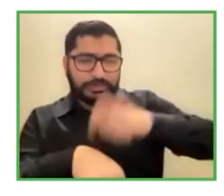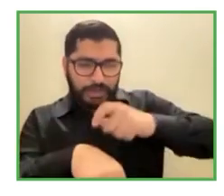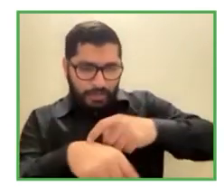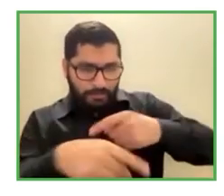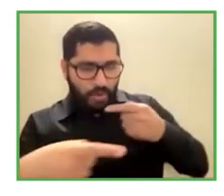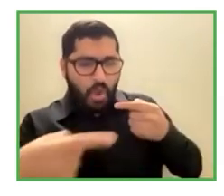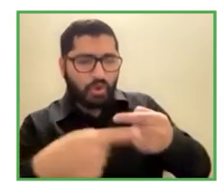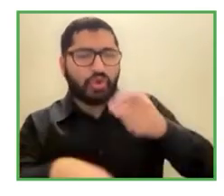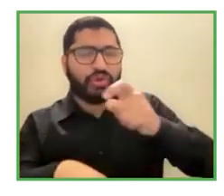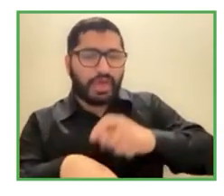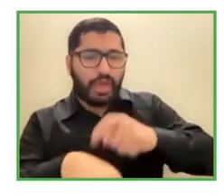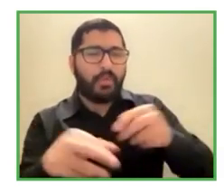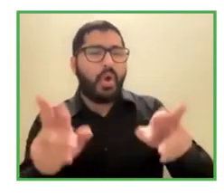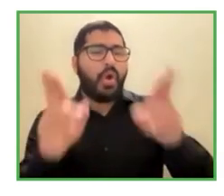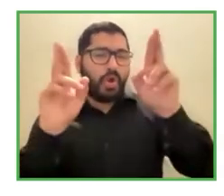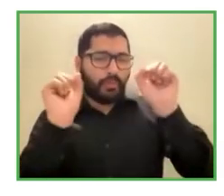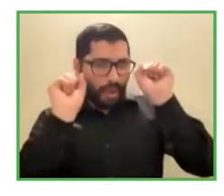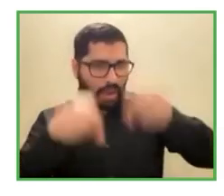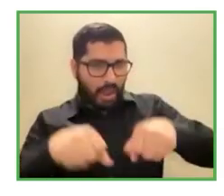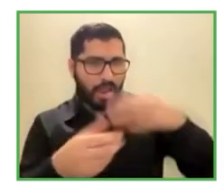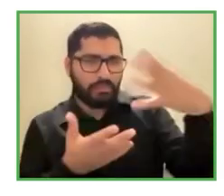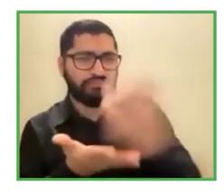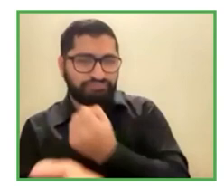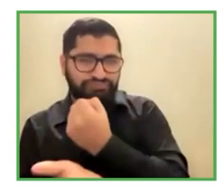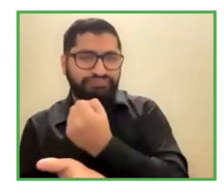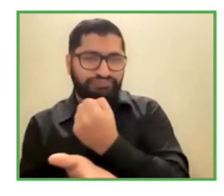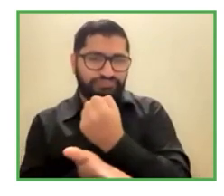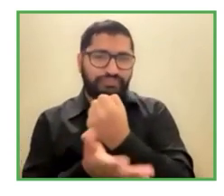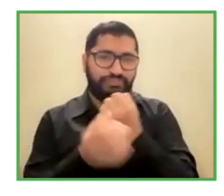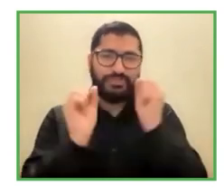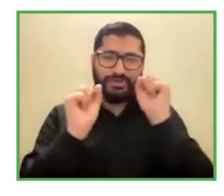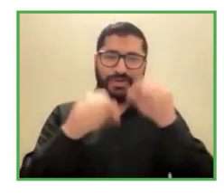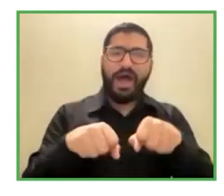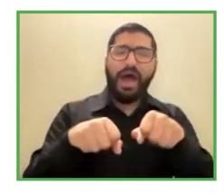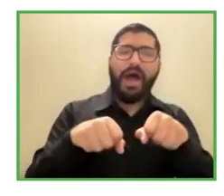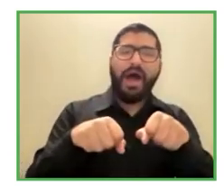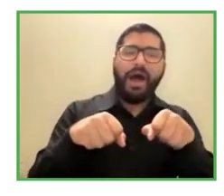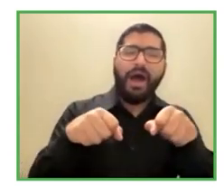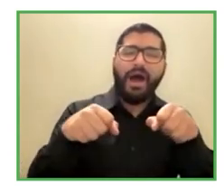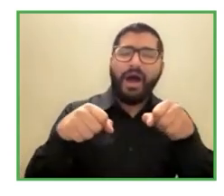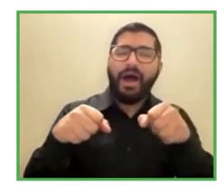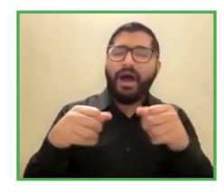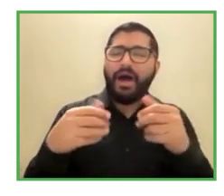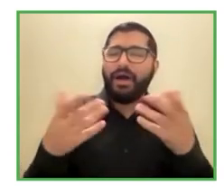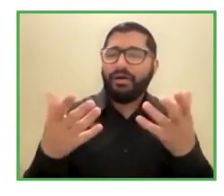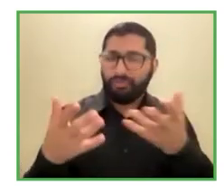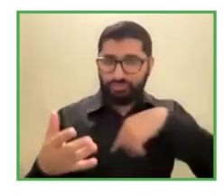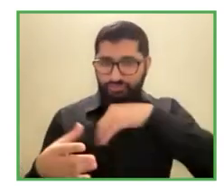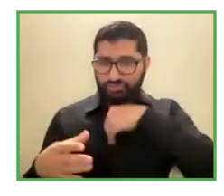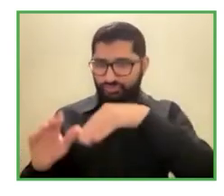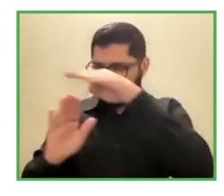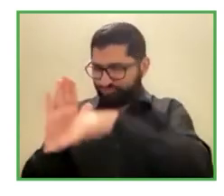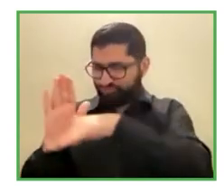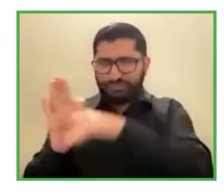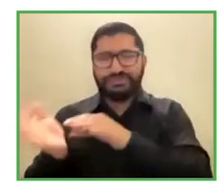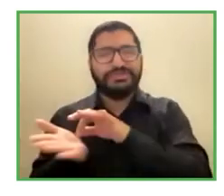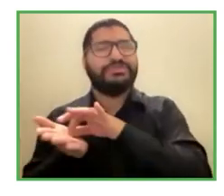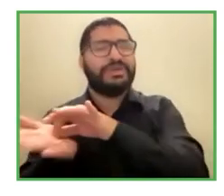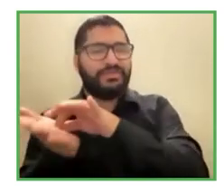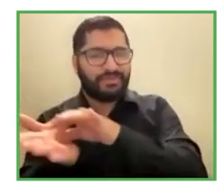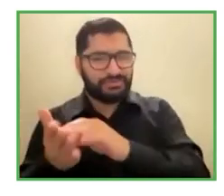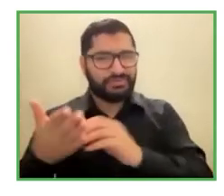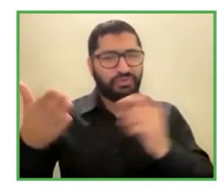poder ver afuera poder implementar nuestro servicio de colaboración de vehículos con personas con